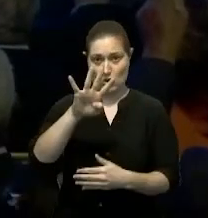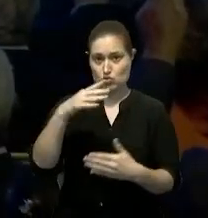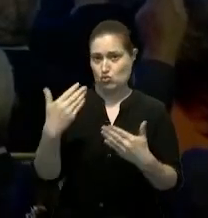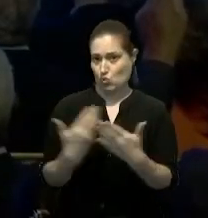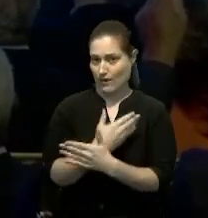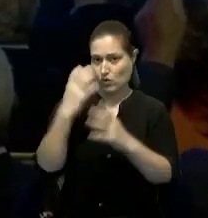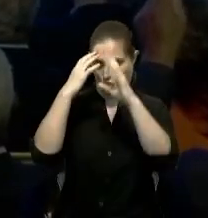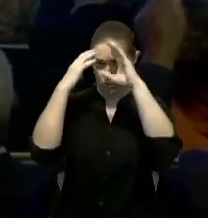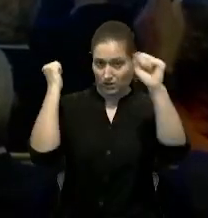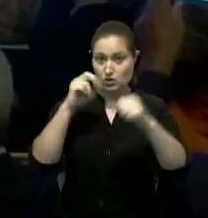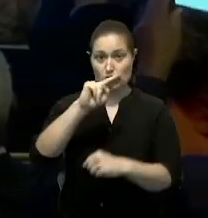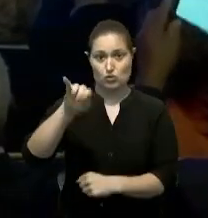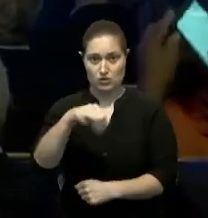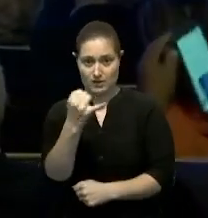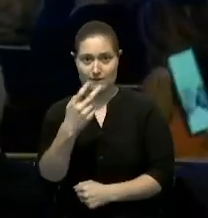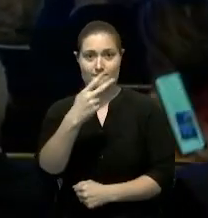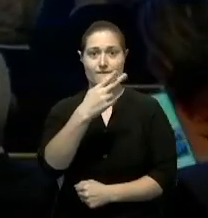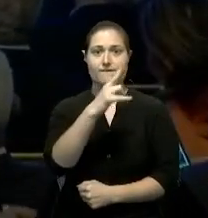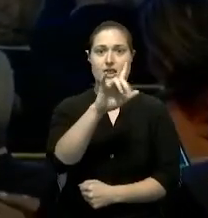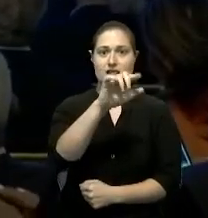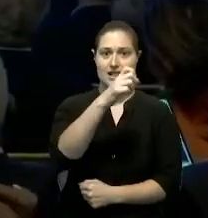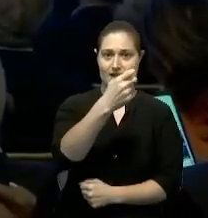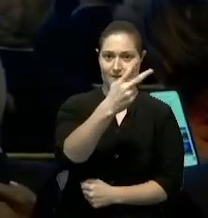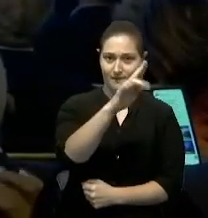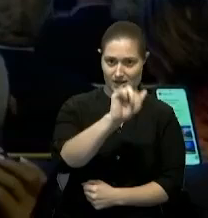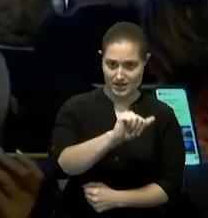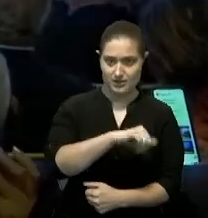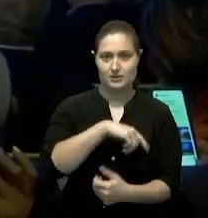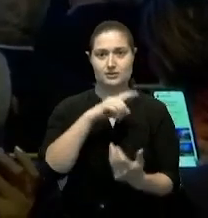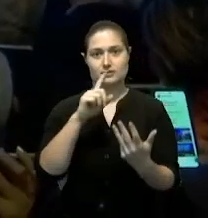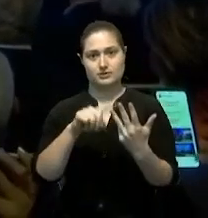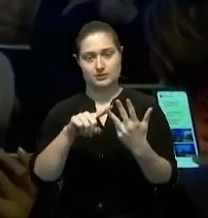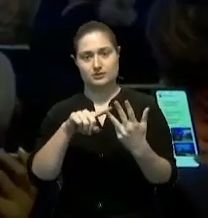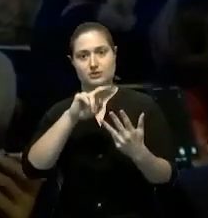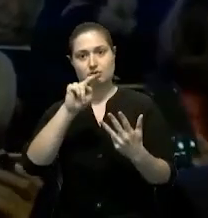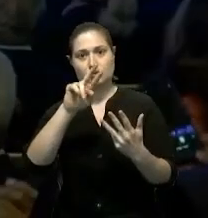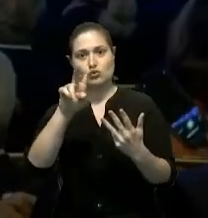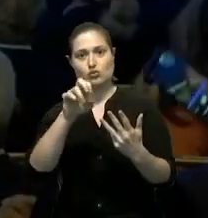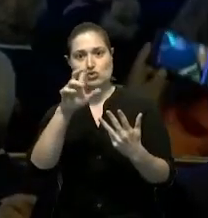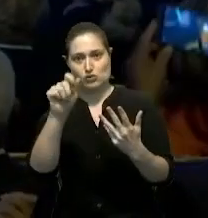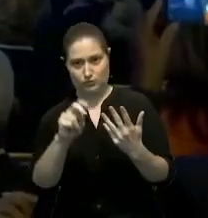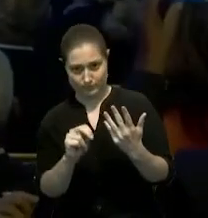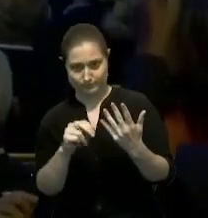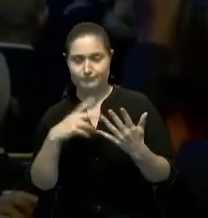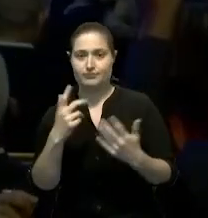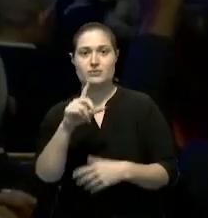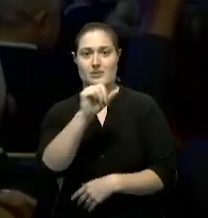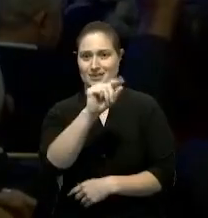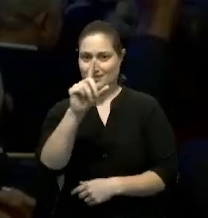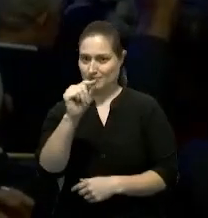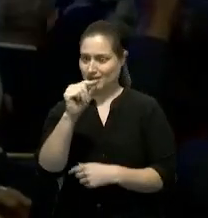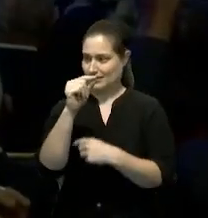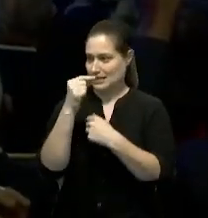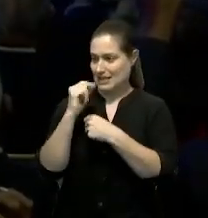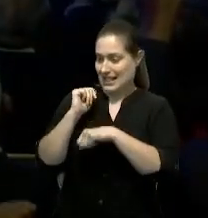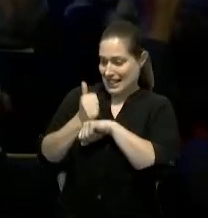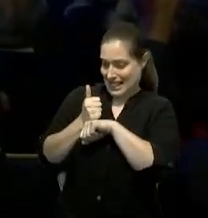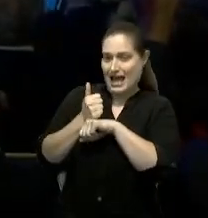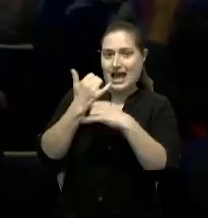consulados en New Jersey, Philadelphia, Orlando, Houston, además de los que estaban presentes al 2020. Hemos hecho